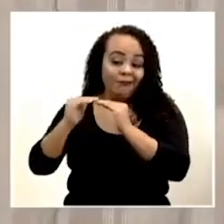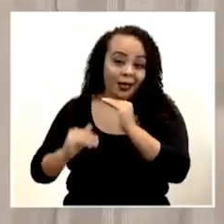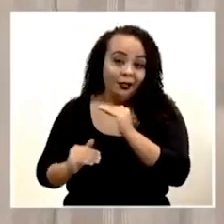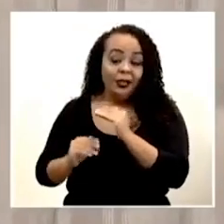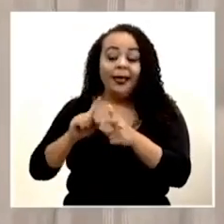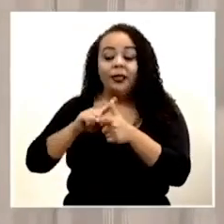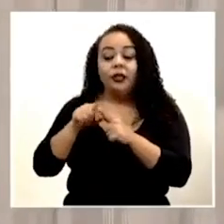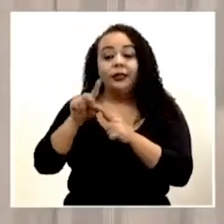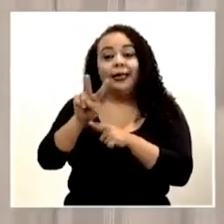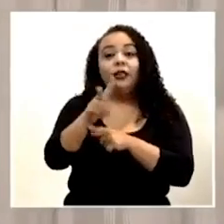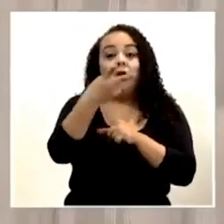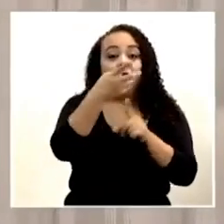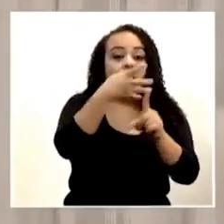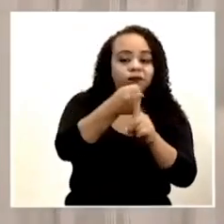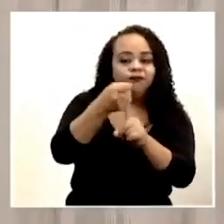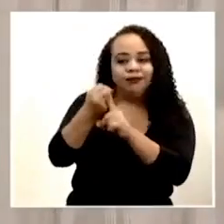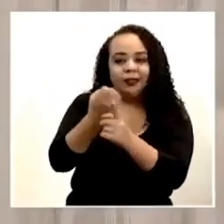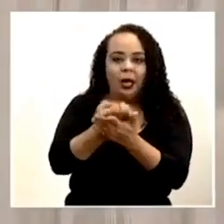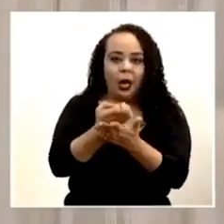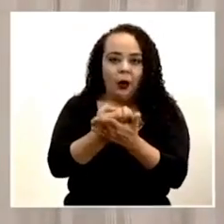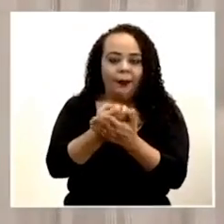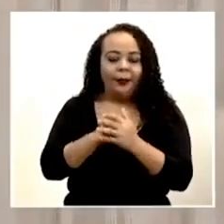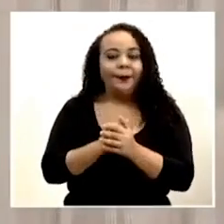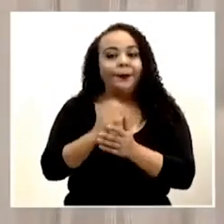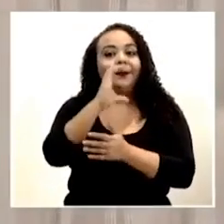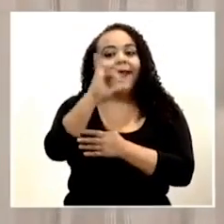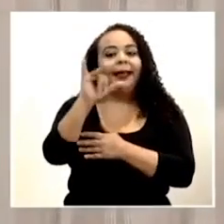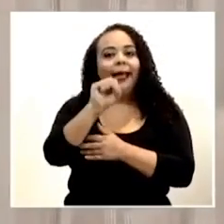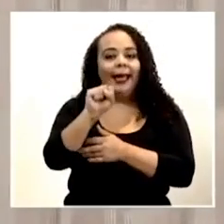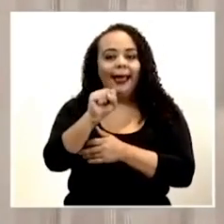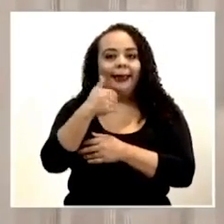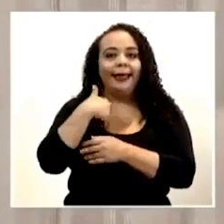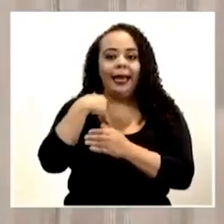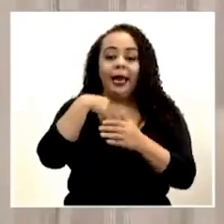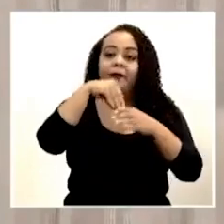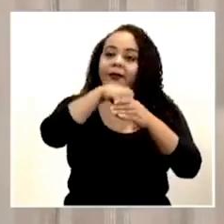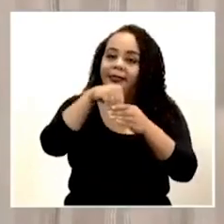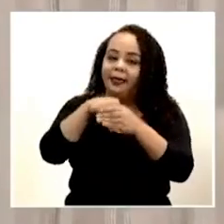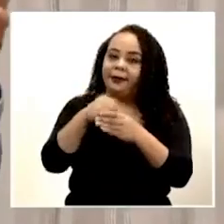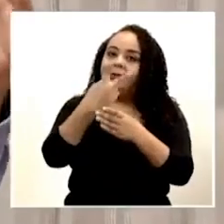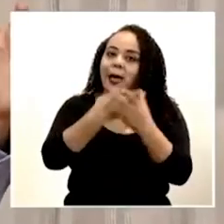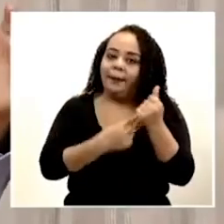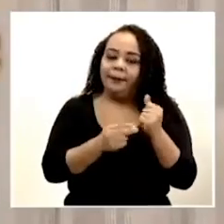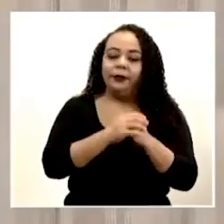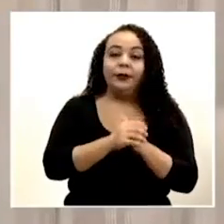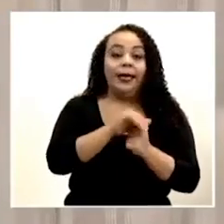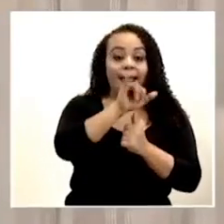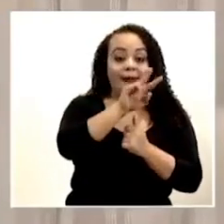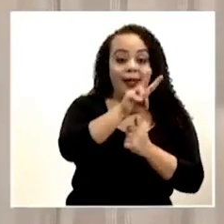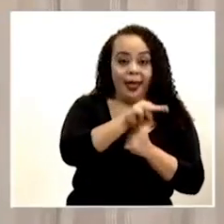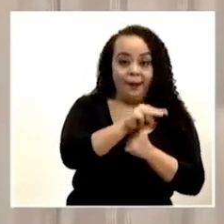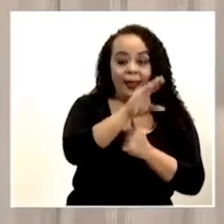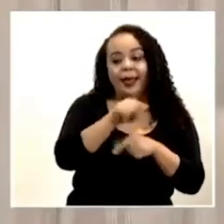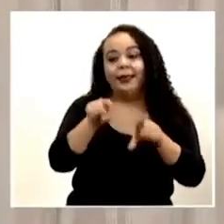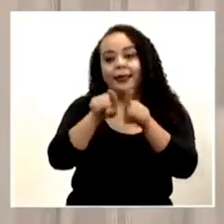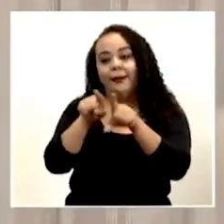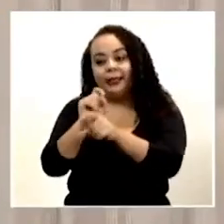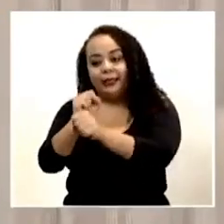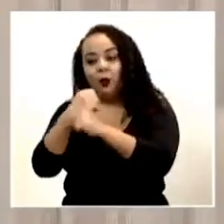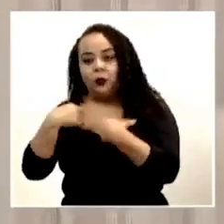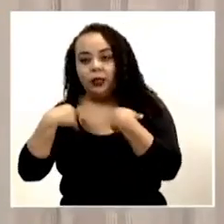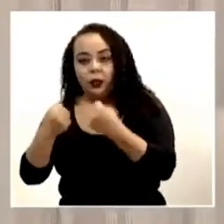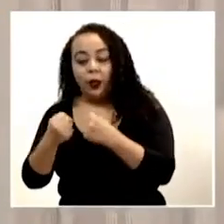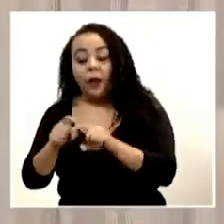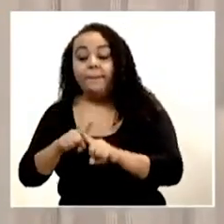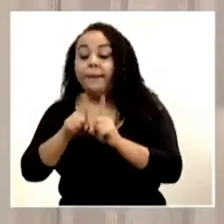es lo que estamos enfrentando. La caja tiene reservas en ambos seguros, en el seguro del IBM y en el seguro de salud, pero